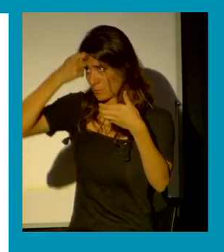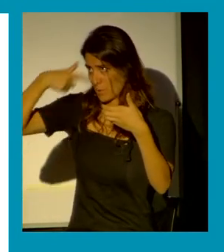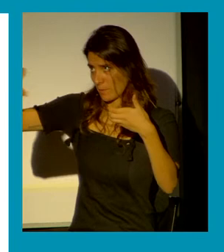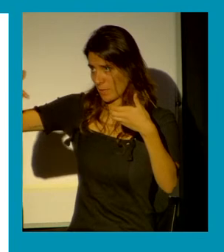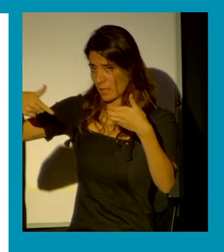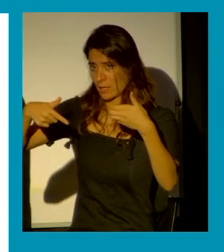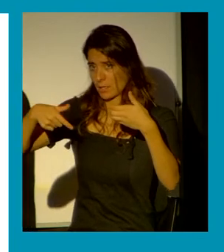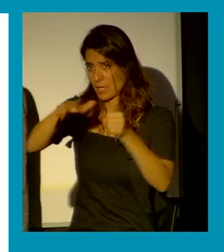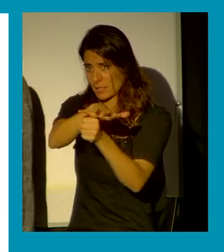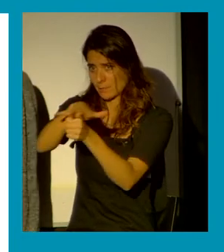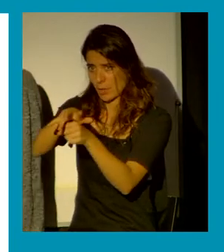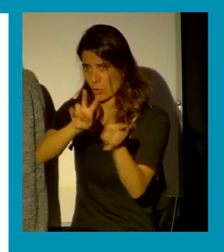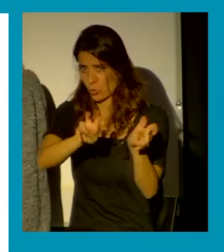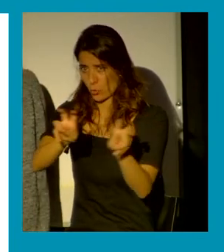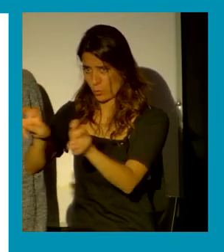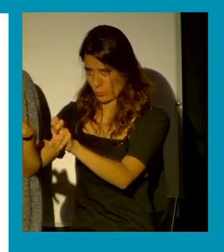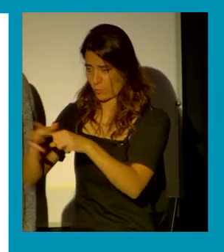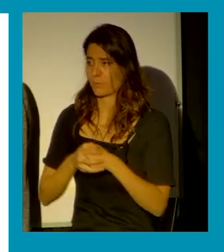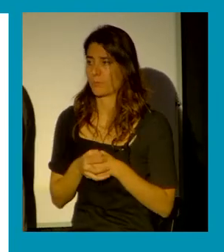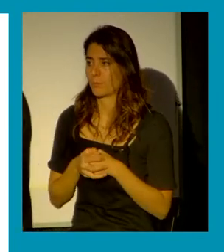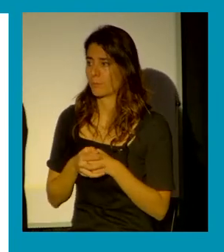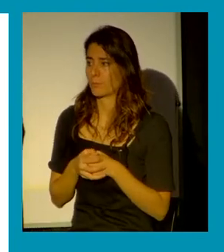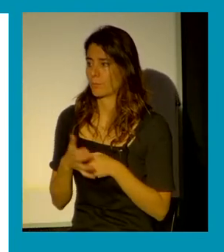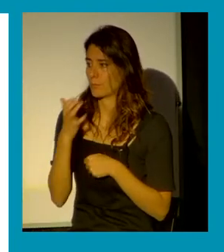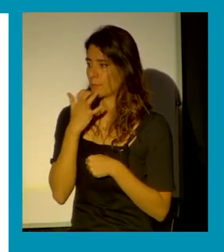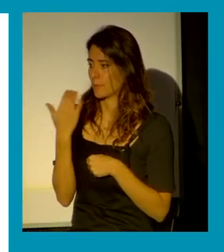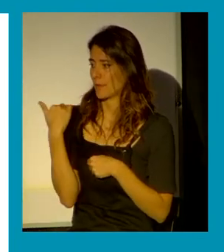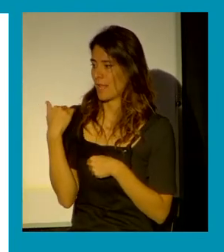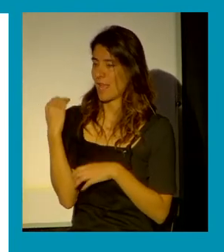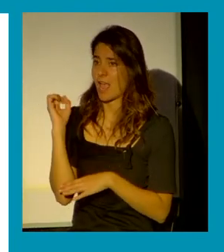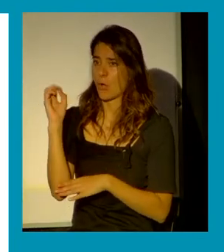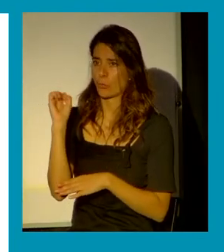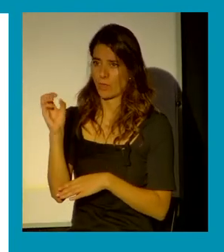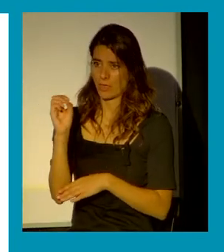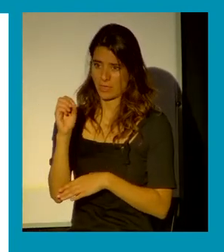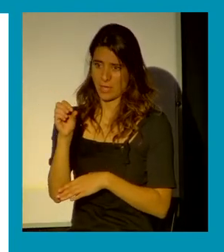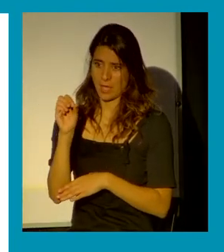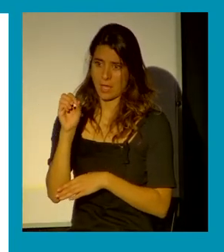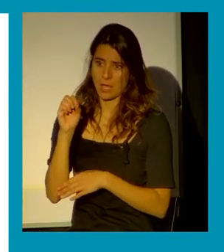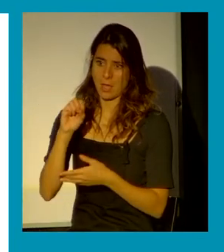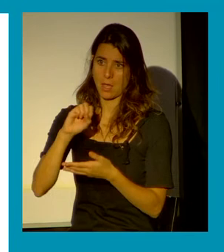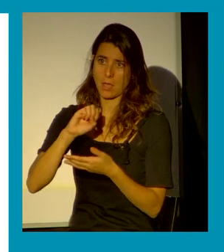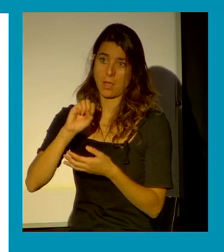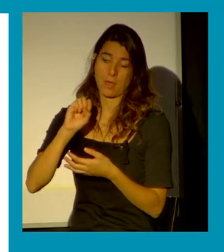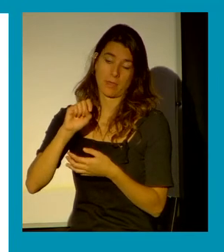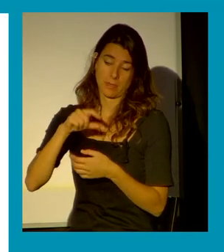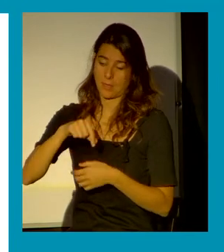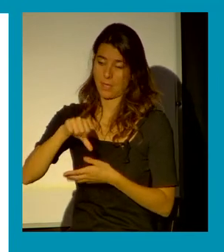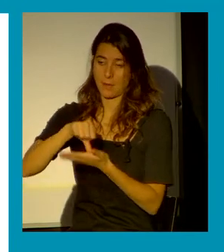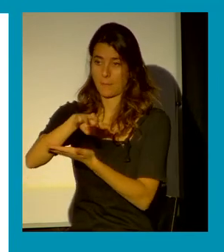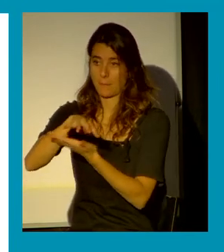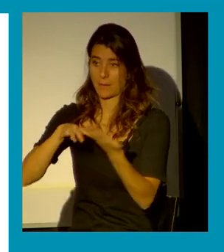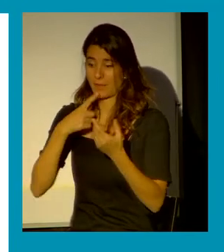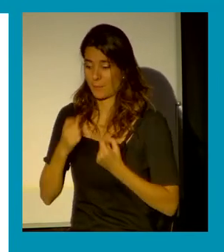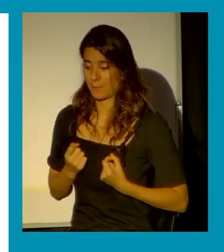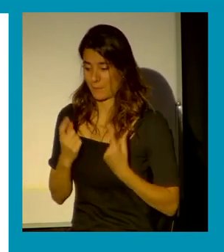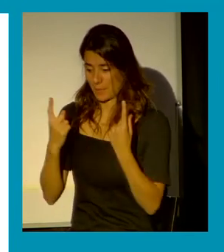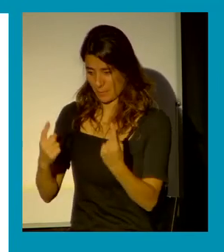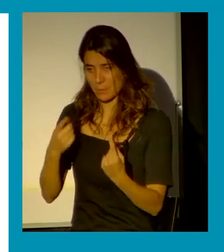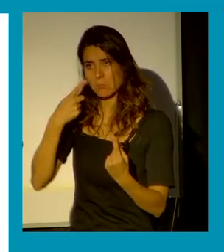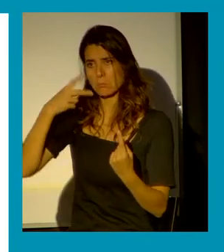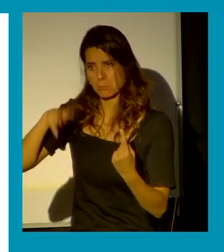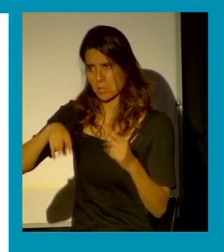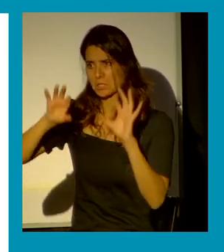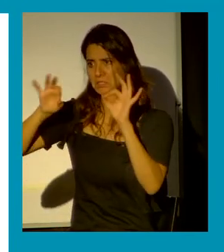hace muy poco tiempo una sentencia de la Audiencia Provincial de Barcelona que reconoce por primera vez una violación en espacio digital a través de una